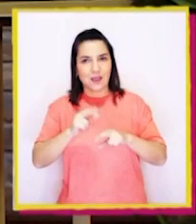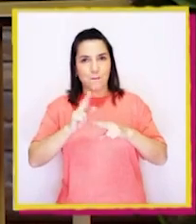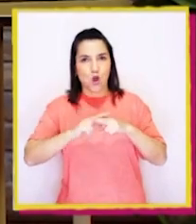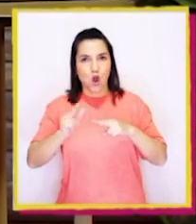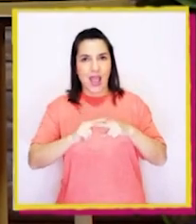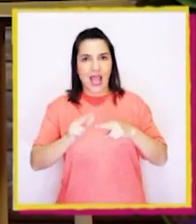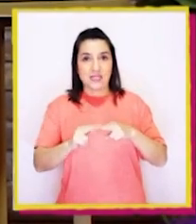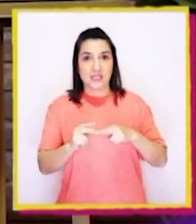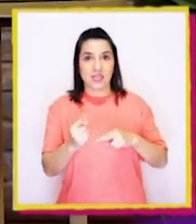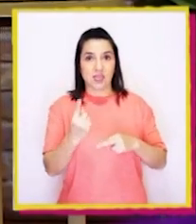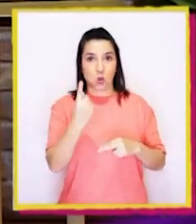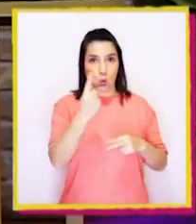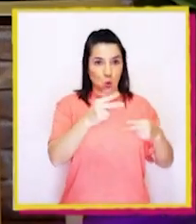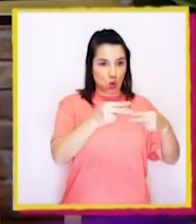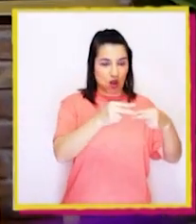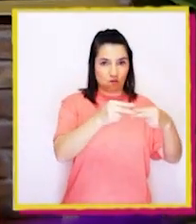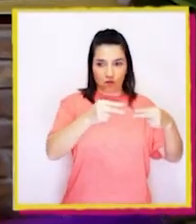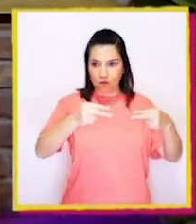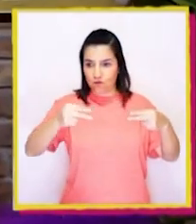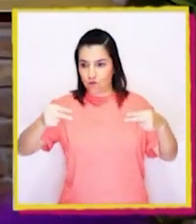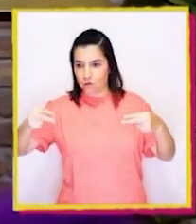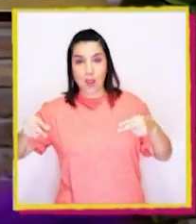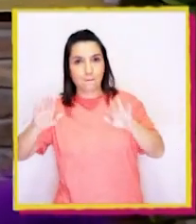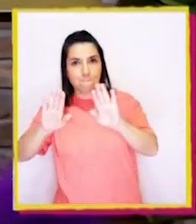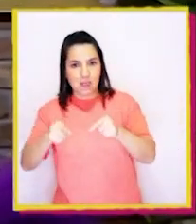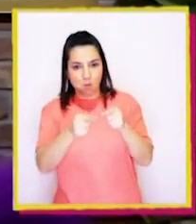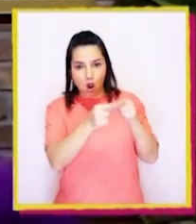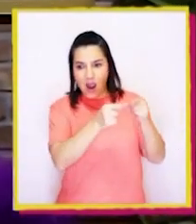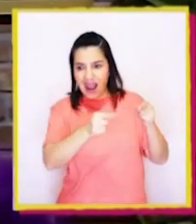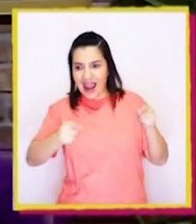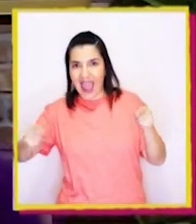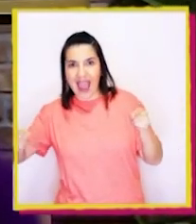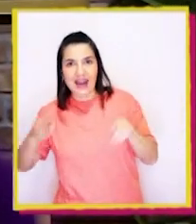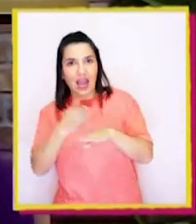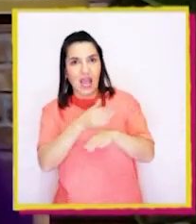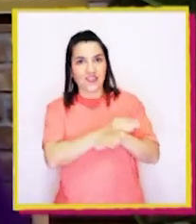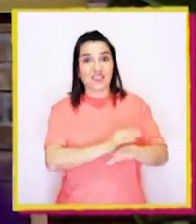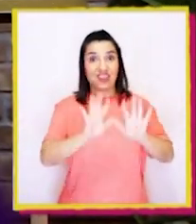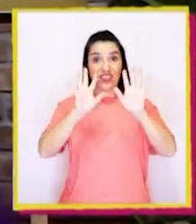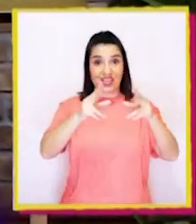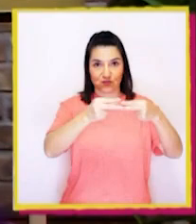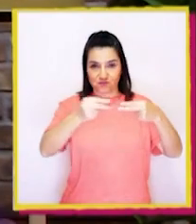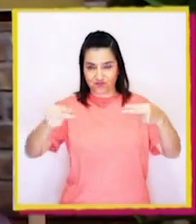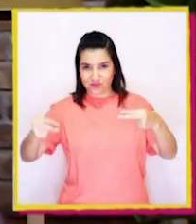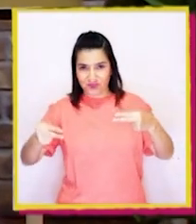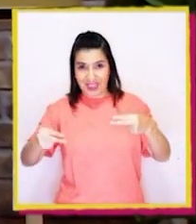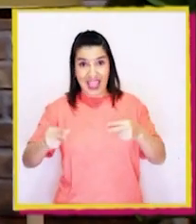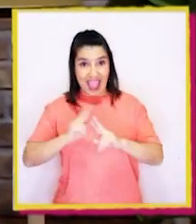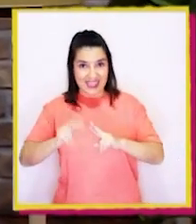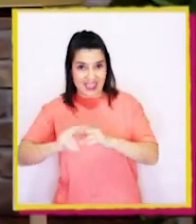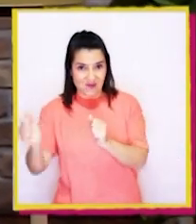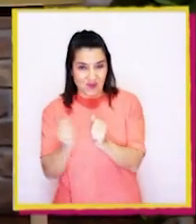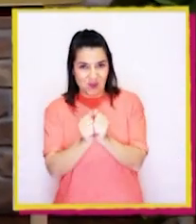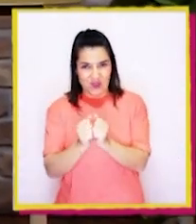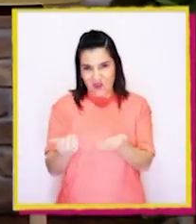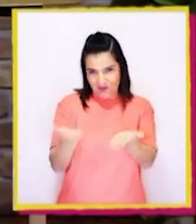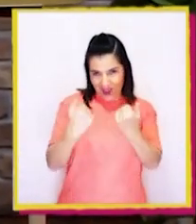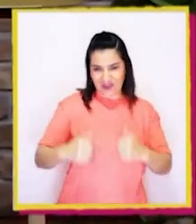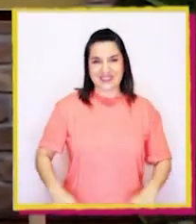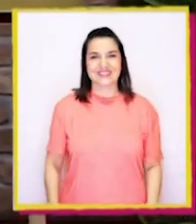en hacer una fila igual de larga como la que teníamos de 10? ¿Lo intentamos juntos?